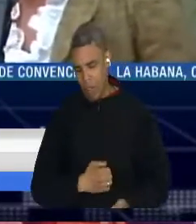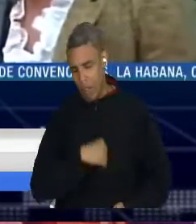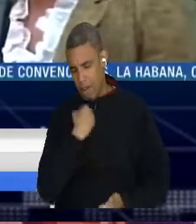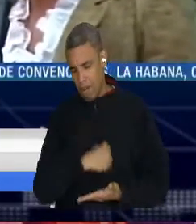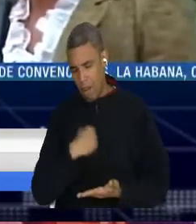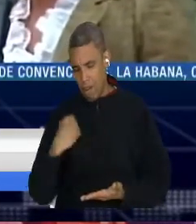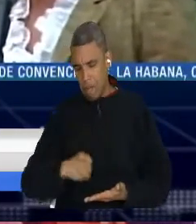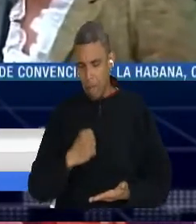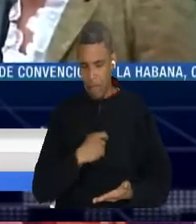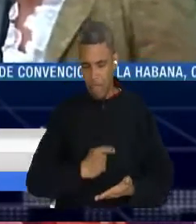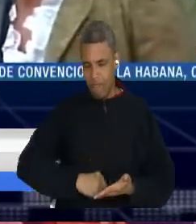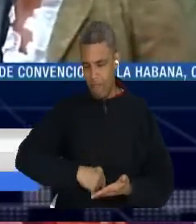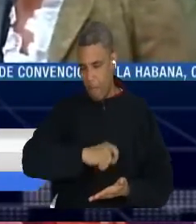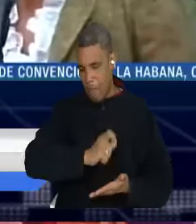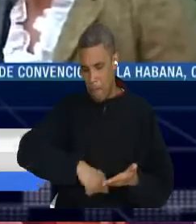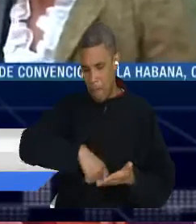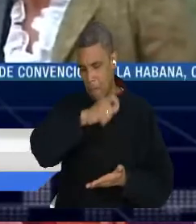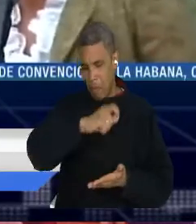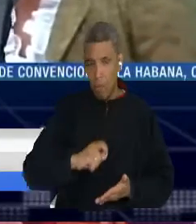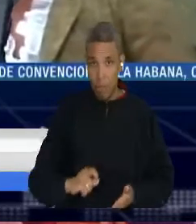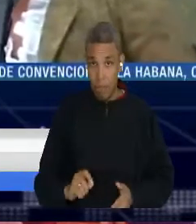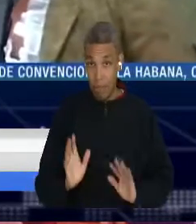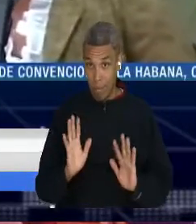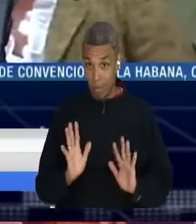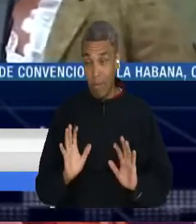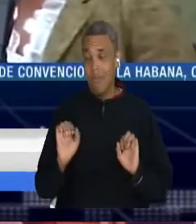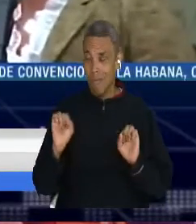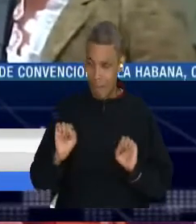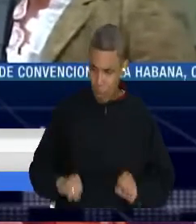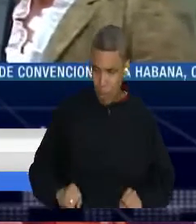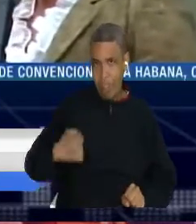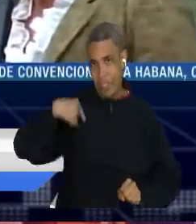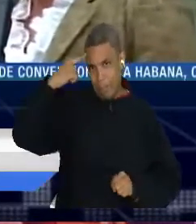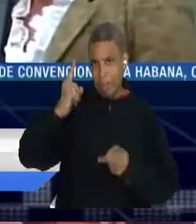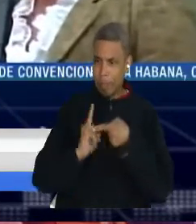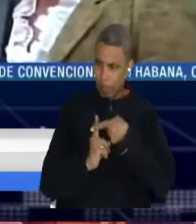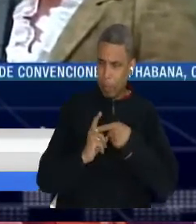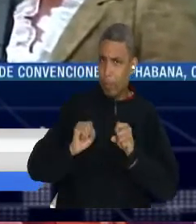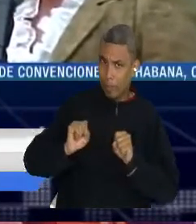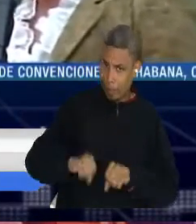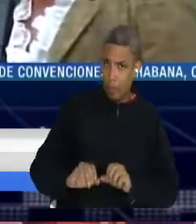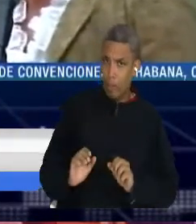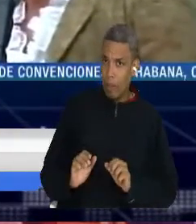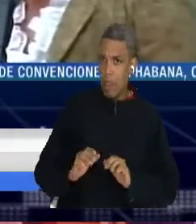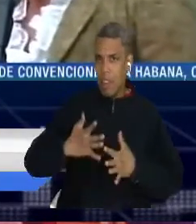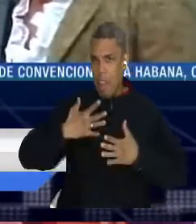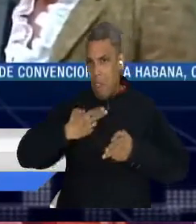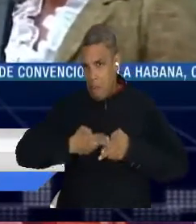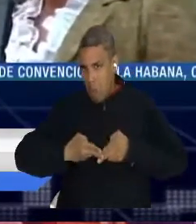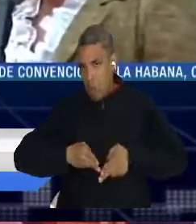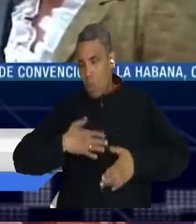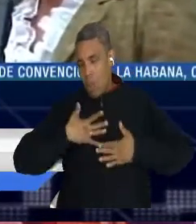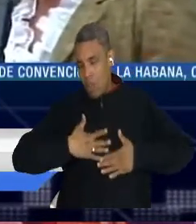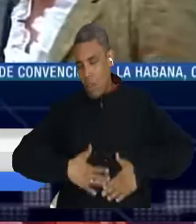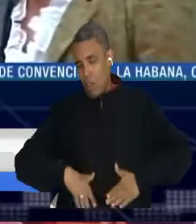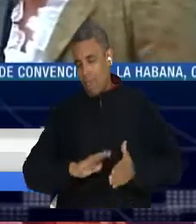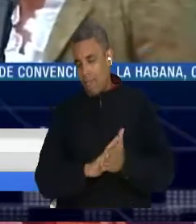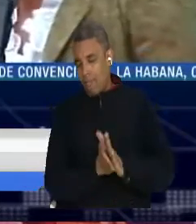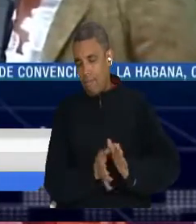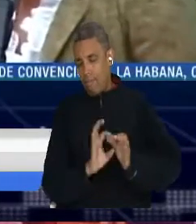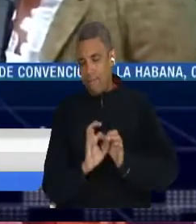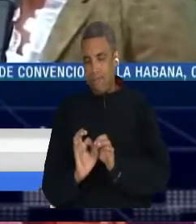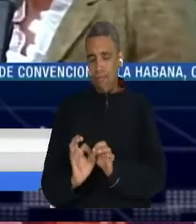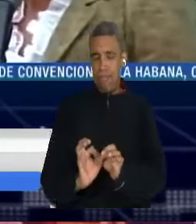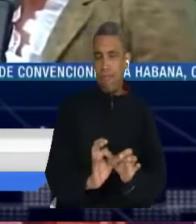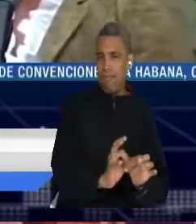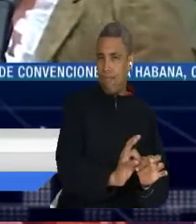problemáticas que se estén presentando en cada una de las zonas veredales, es un ejercicio claro de que estamos en la actitud de la paz y que es